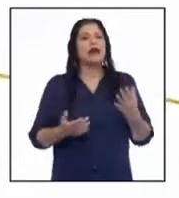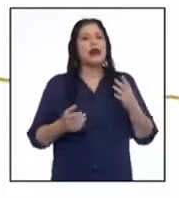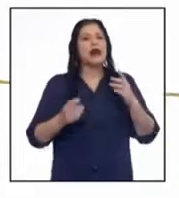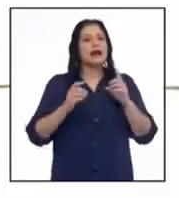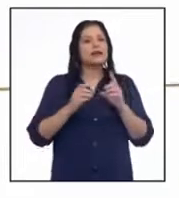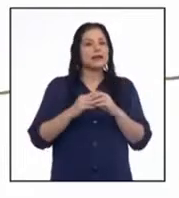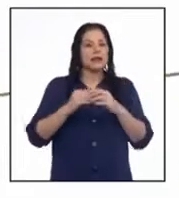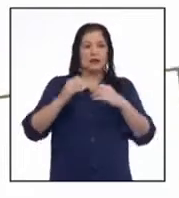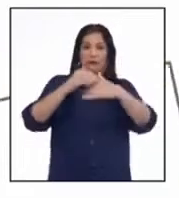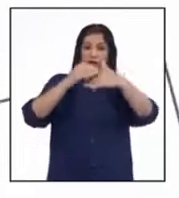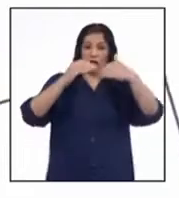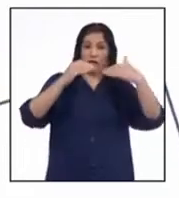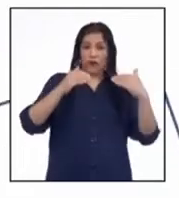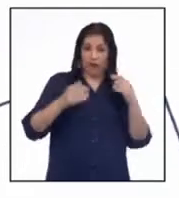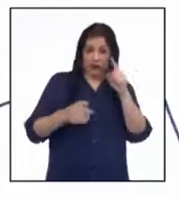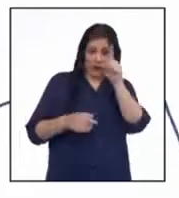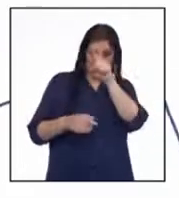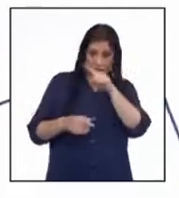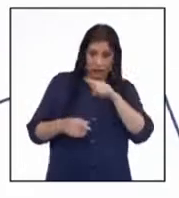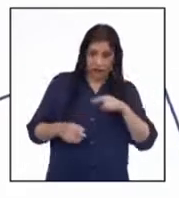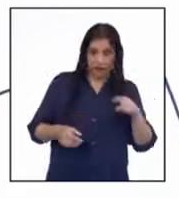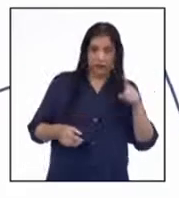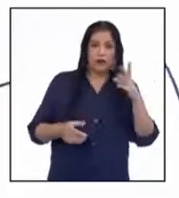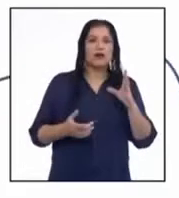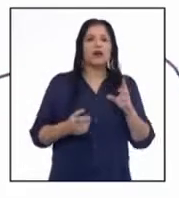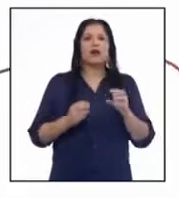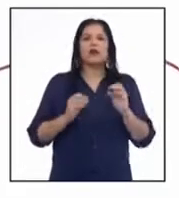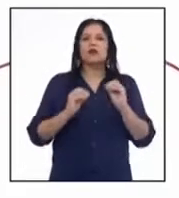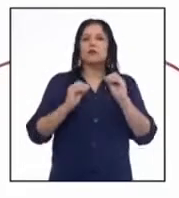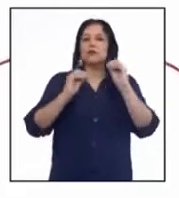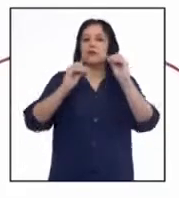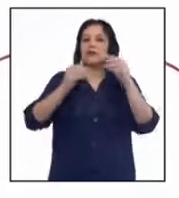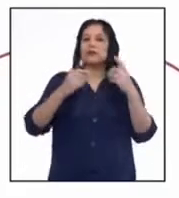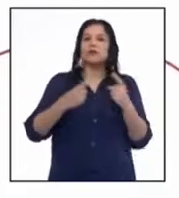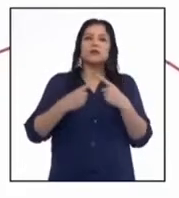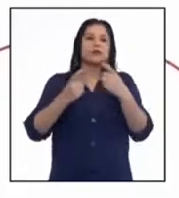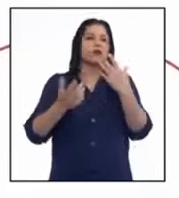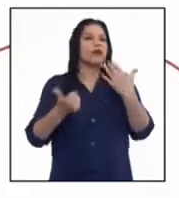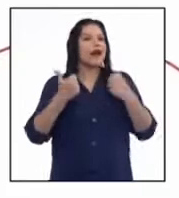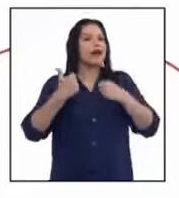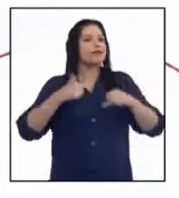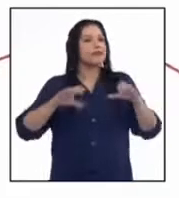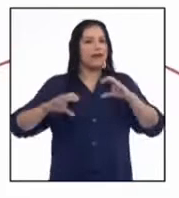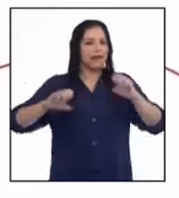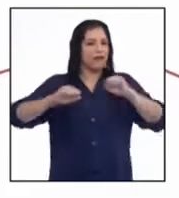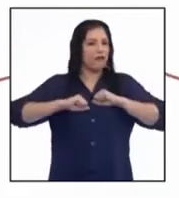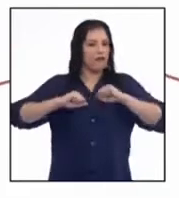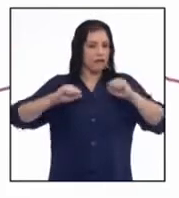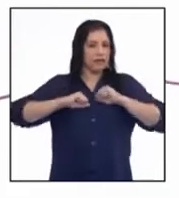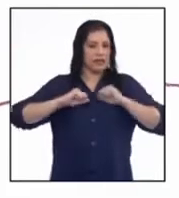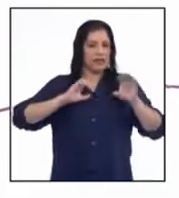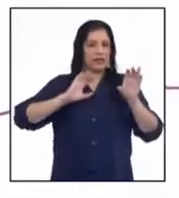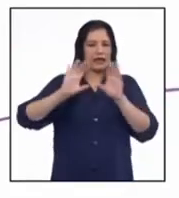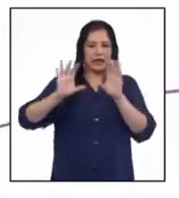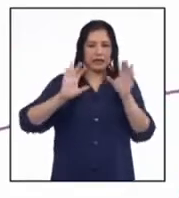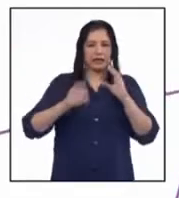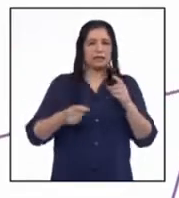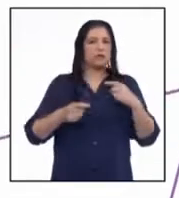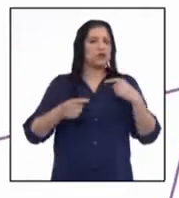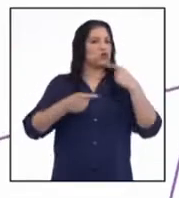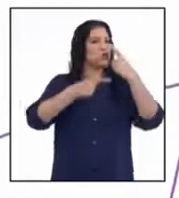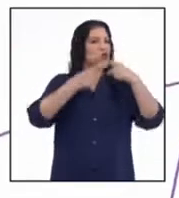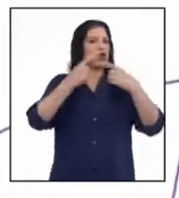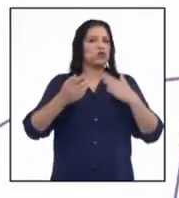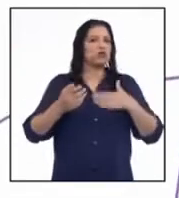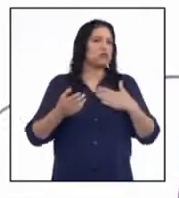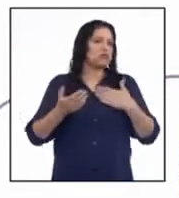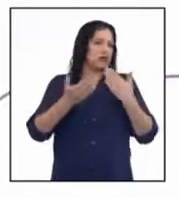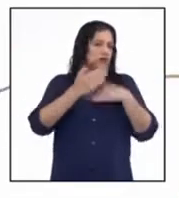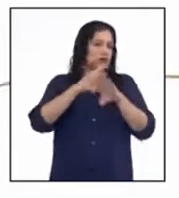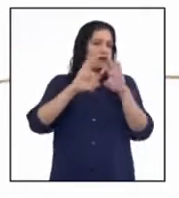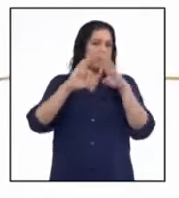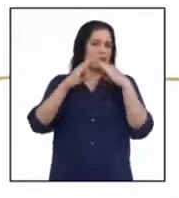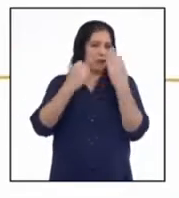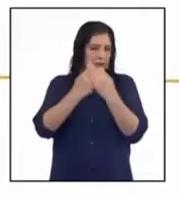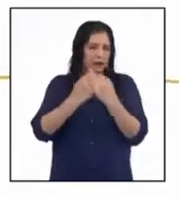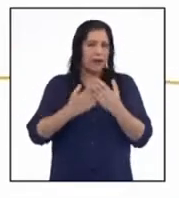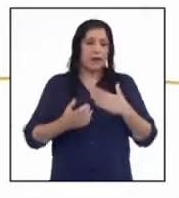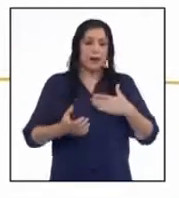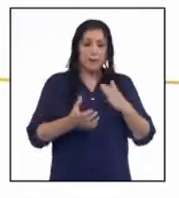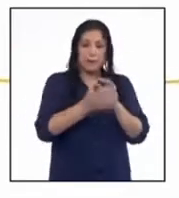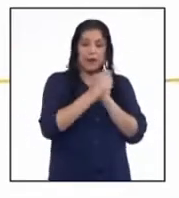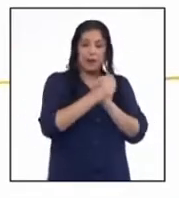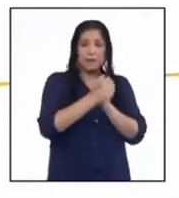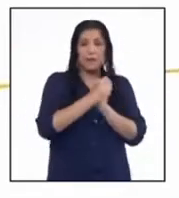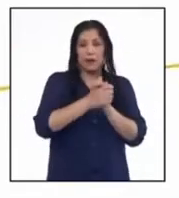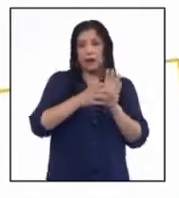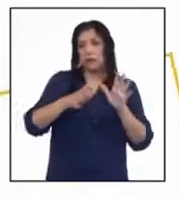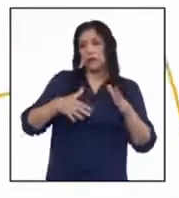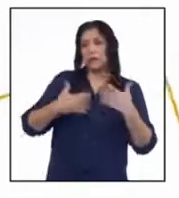hacia la parte externa del gráfico. Nos ubicamos respecto a las actividades físicas que realizamos todos en casa. Mi compañera y